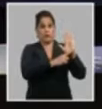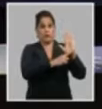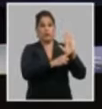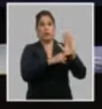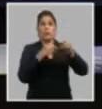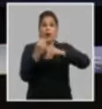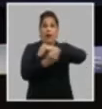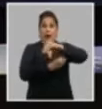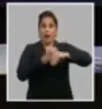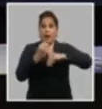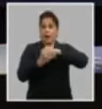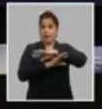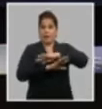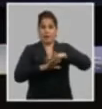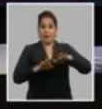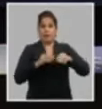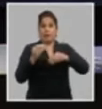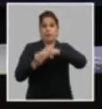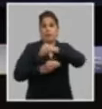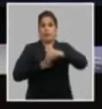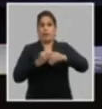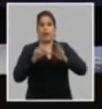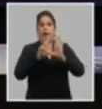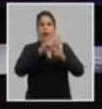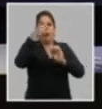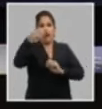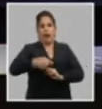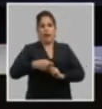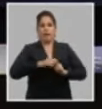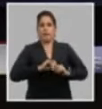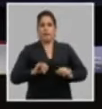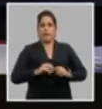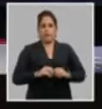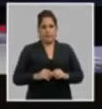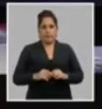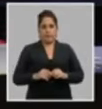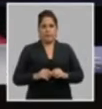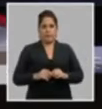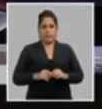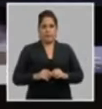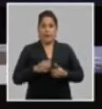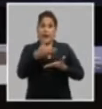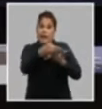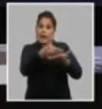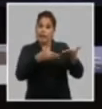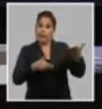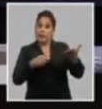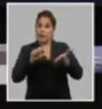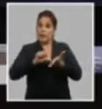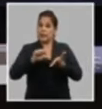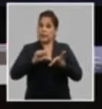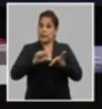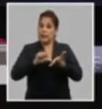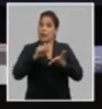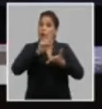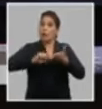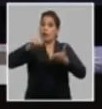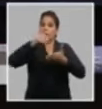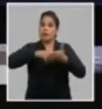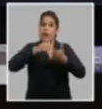convertirla ya de hecho en firme el informe central que es